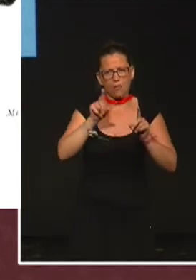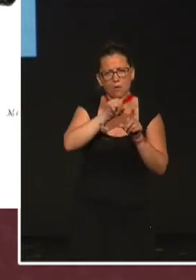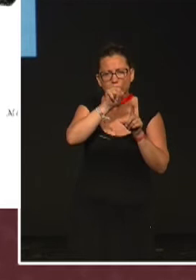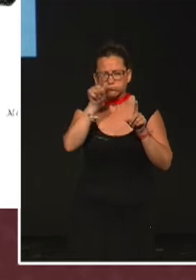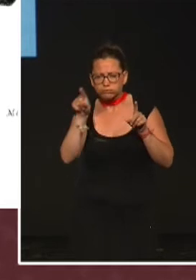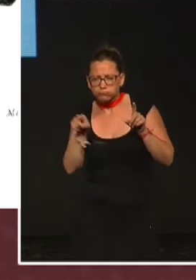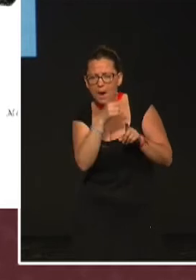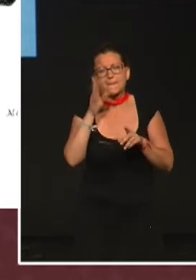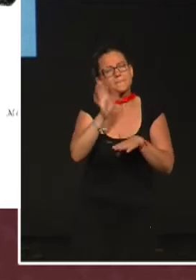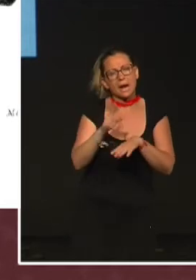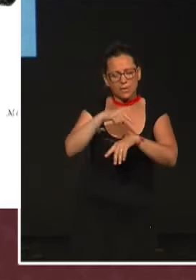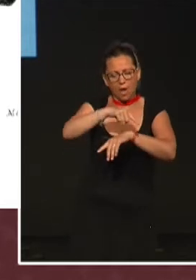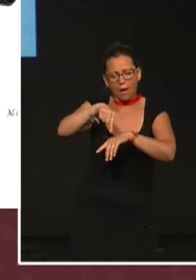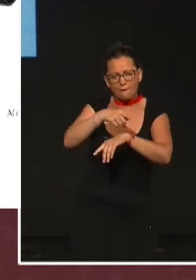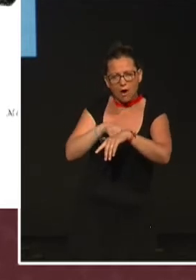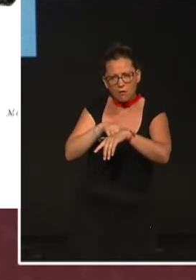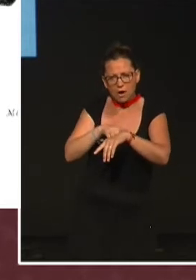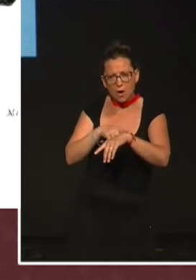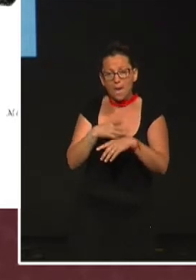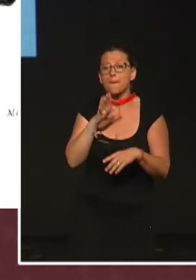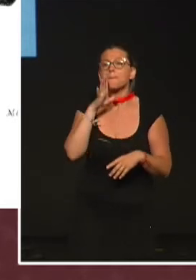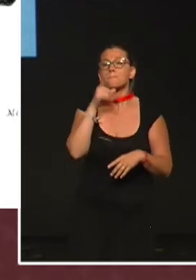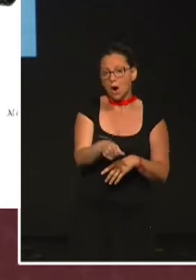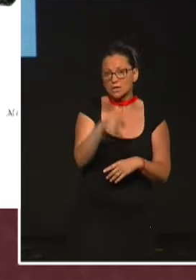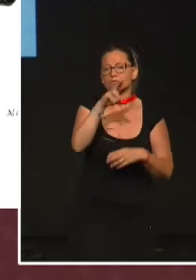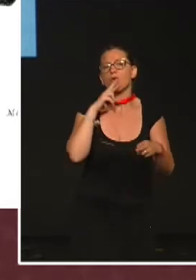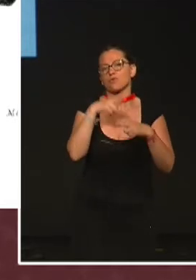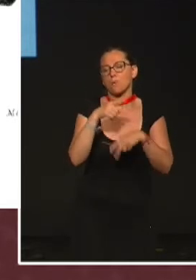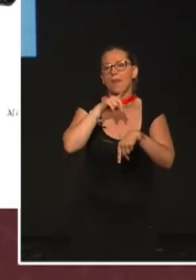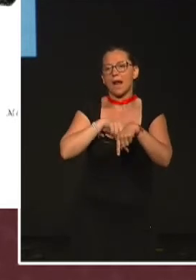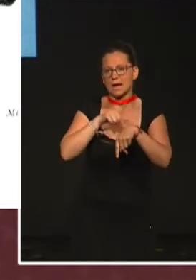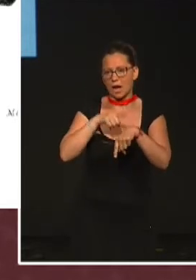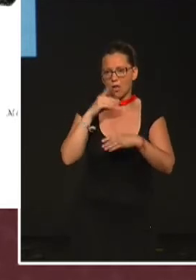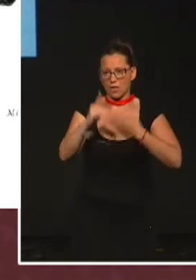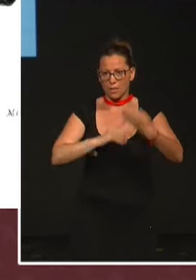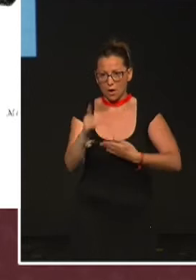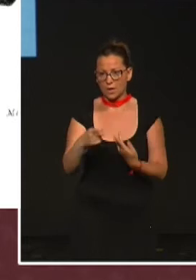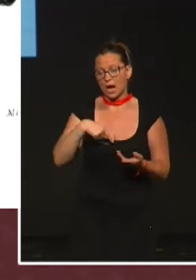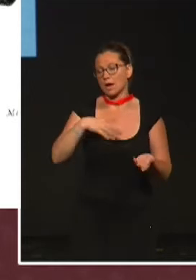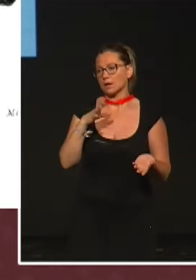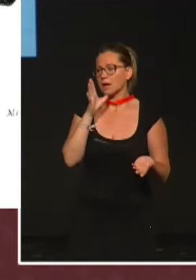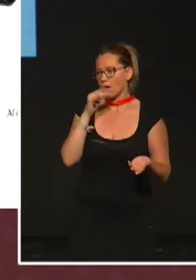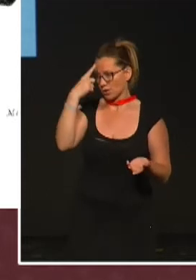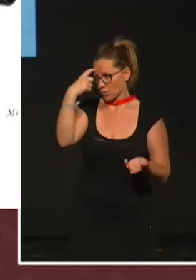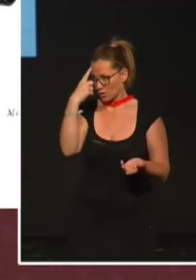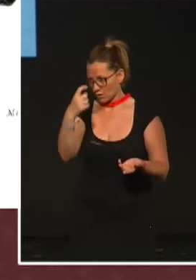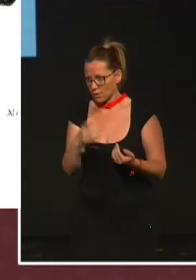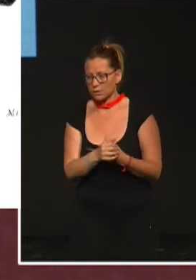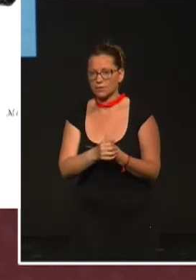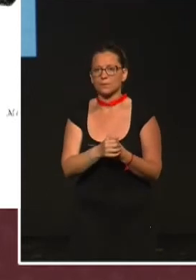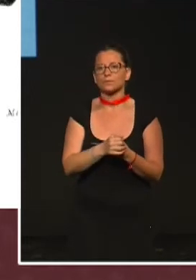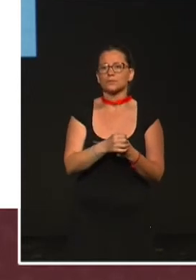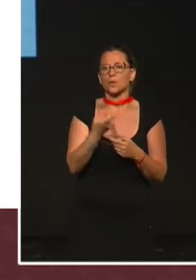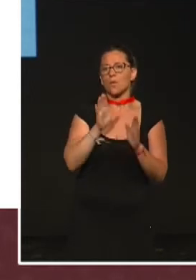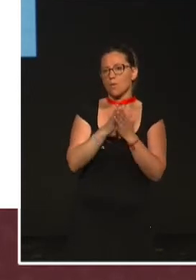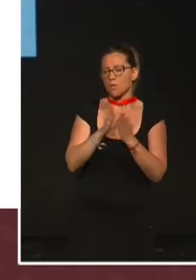de un reloj. Y de ahí viene este nombre tan curioso, ¿no?, de reloj de Darwin. Y bueno, ya aprovecho para recordar un libro de Arzuaga, que es el reloj de Mr. Darwin, que está muy